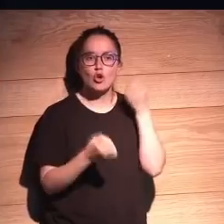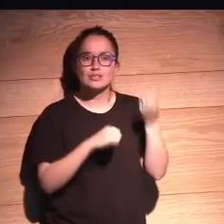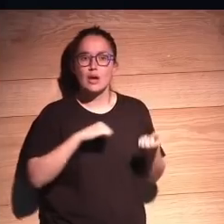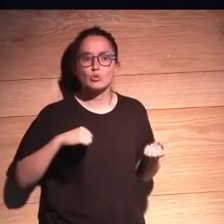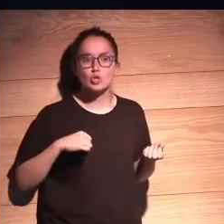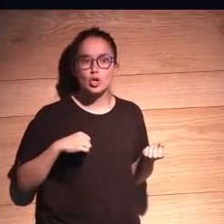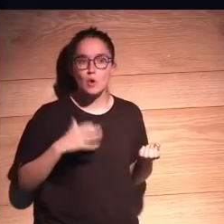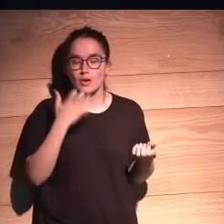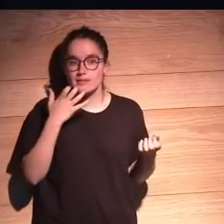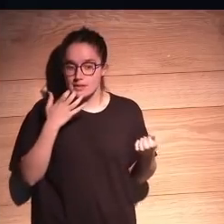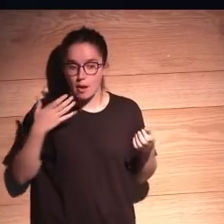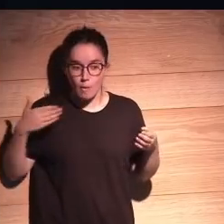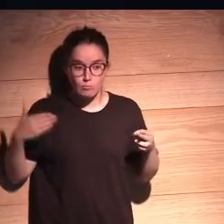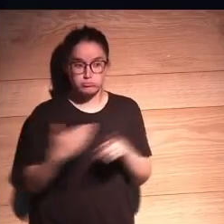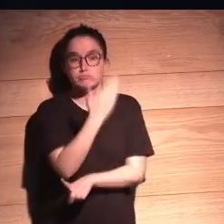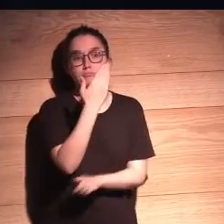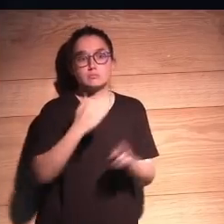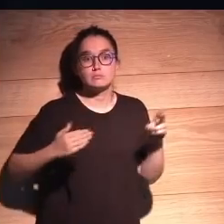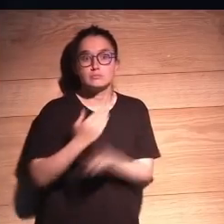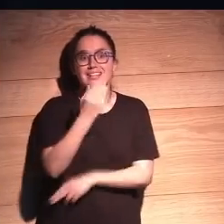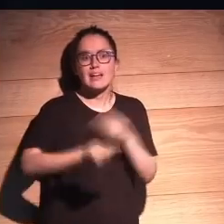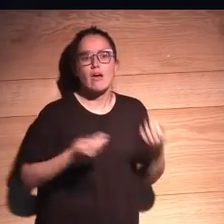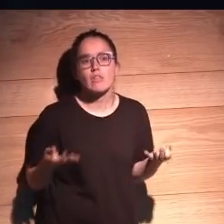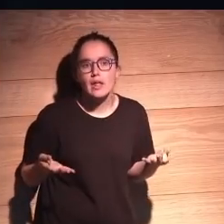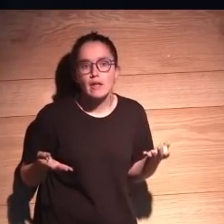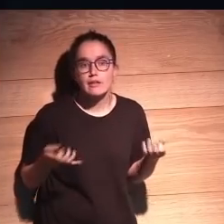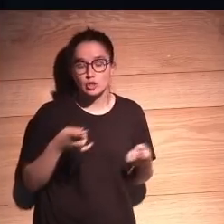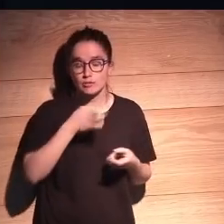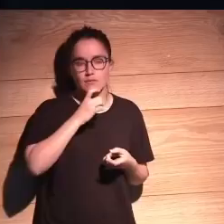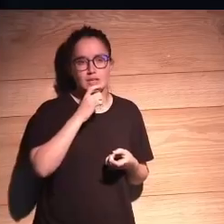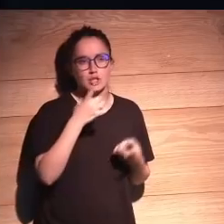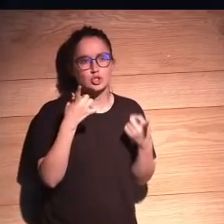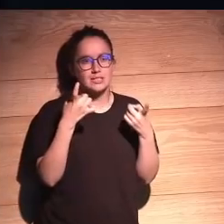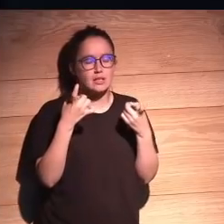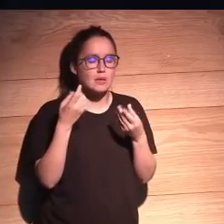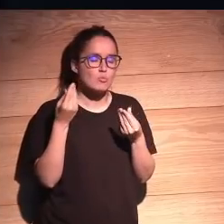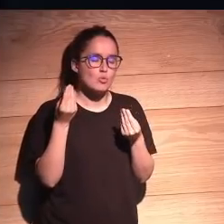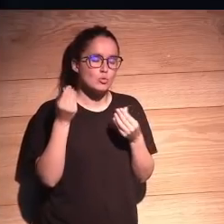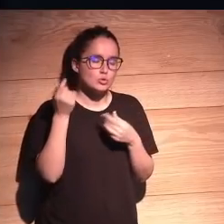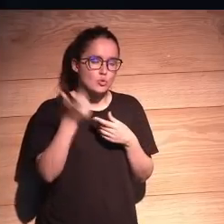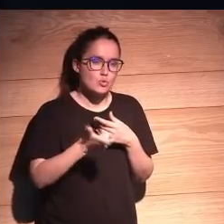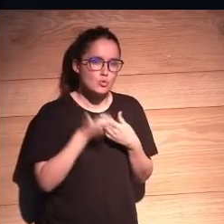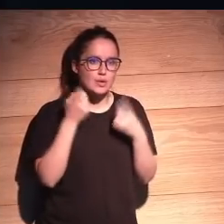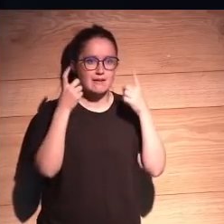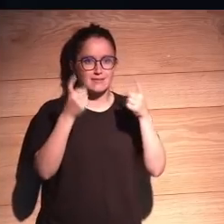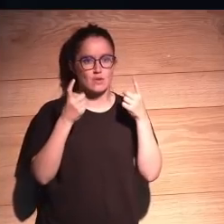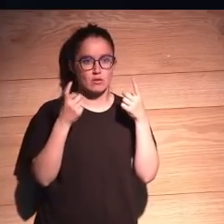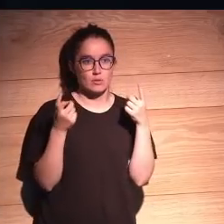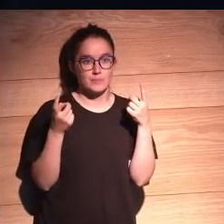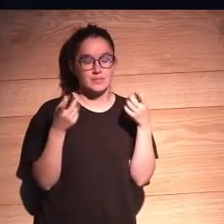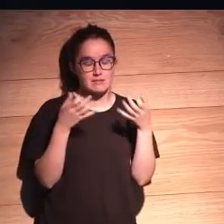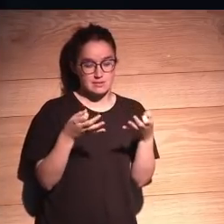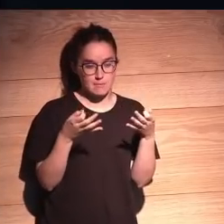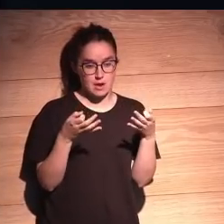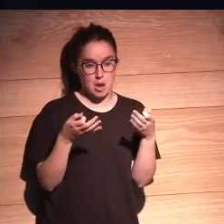autónomo en el instante de arrollar a alguien eso es lo difícil y eso requiere mucho tiempo y mucho esfuerzo y nos quedamos